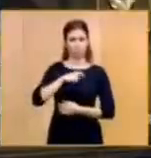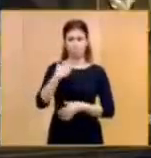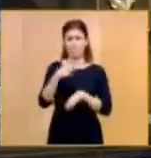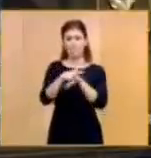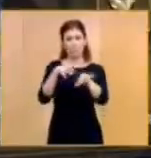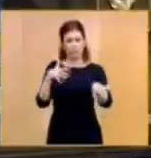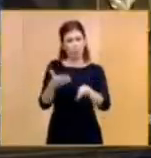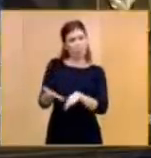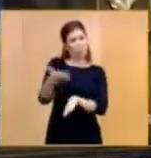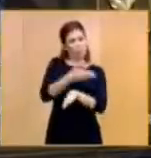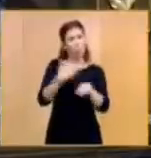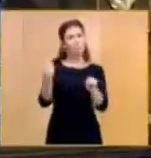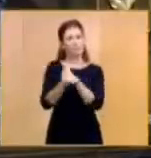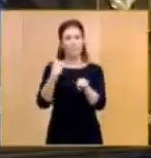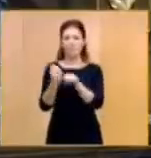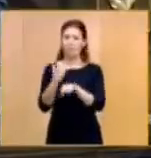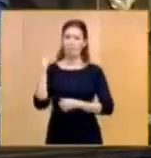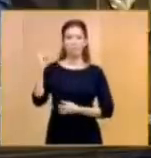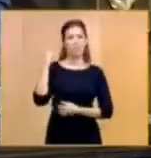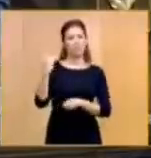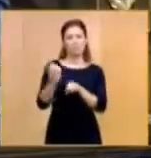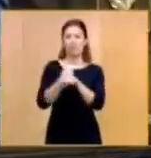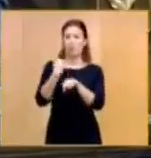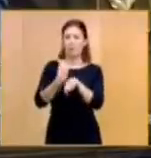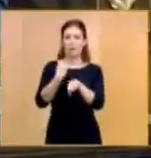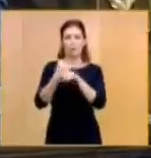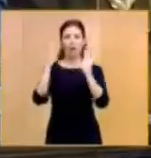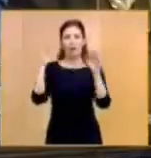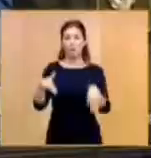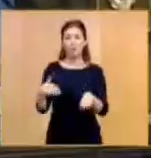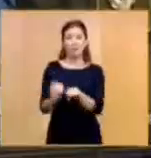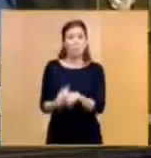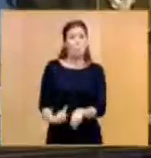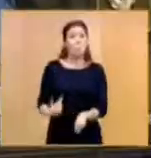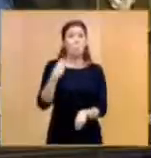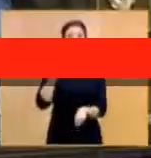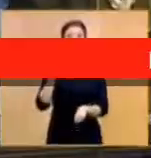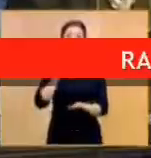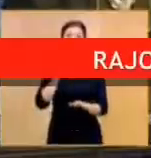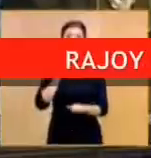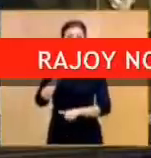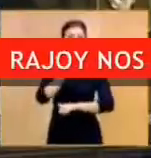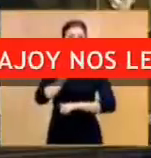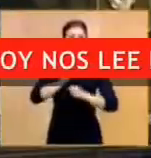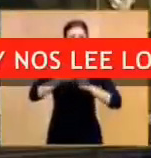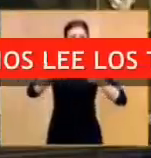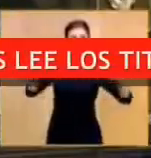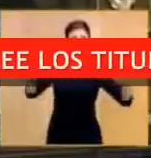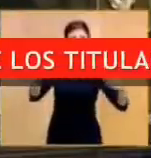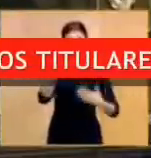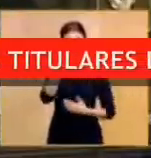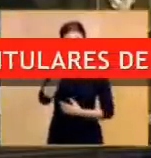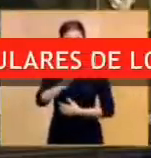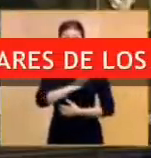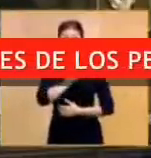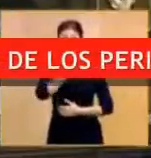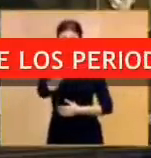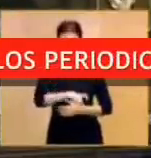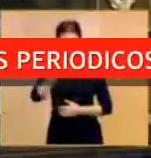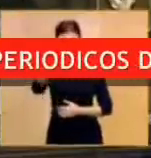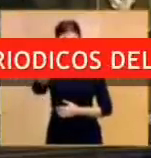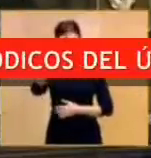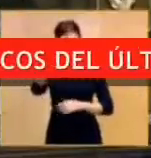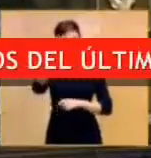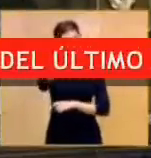trabajado antes, lo que significa que ha desaparecido su puesto de trabajo. La mitad de los parados, señor Rodríguez Zapatero,